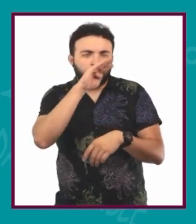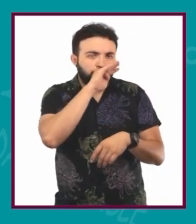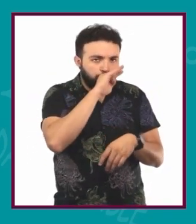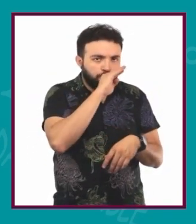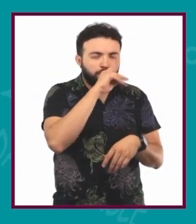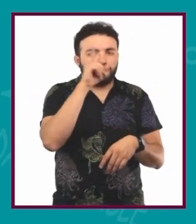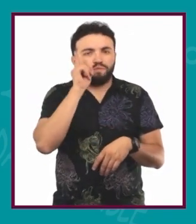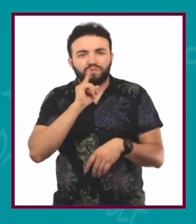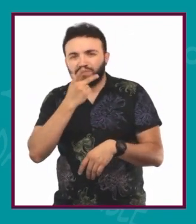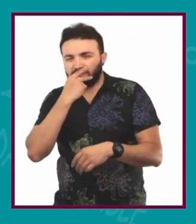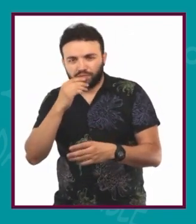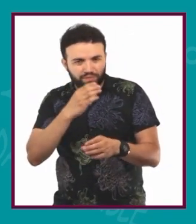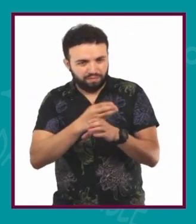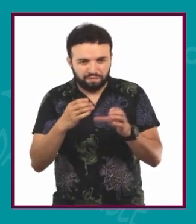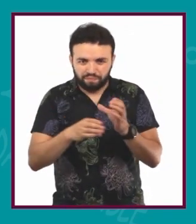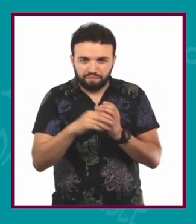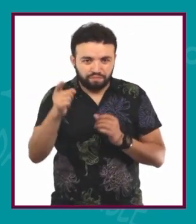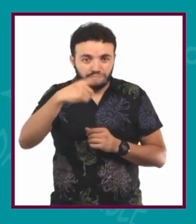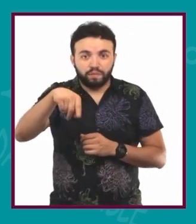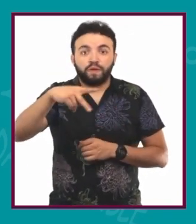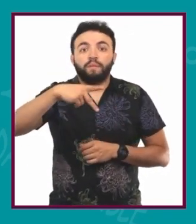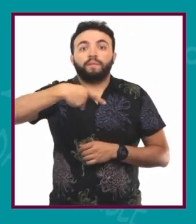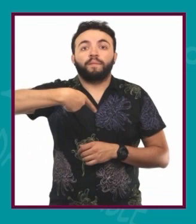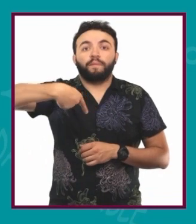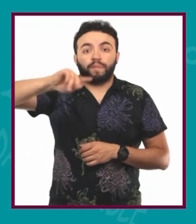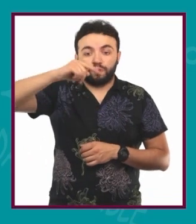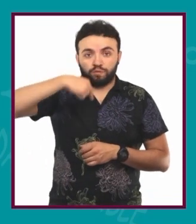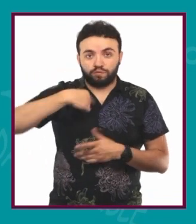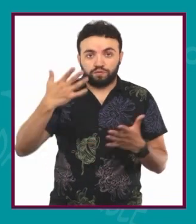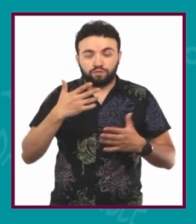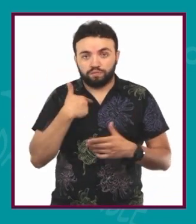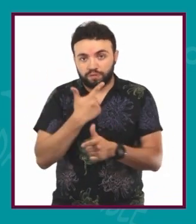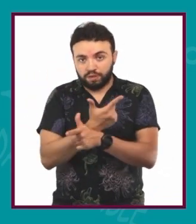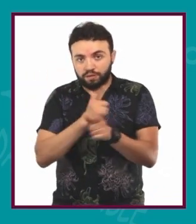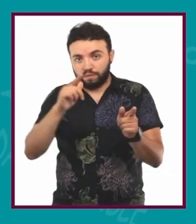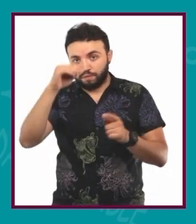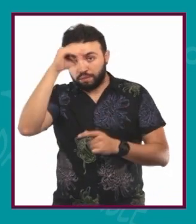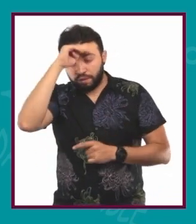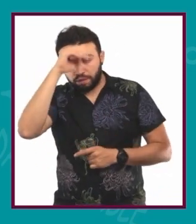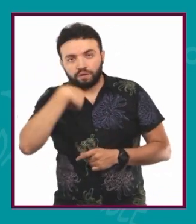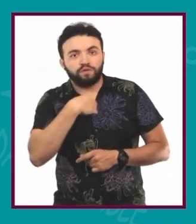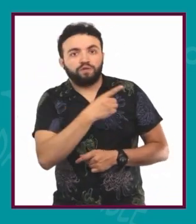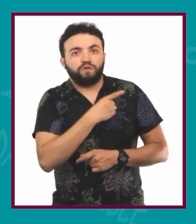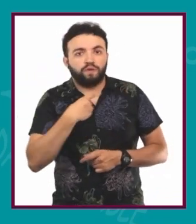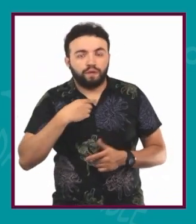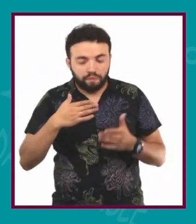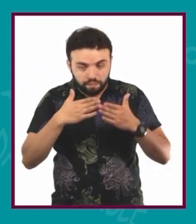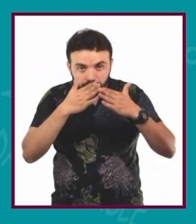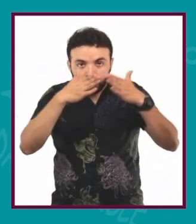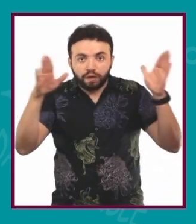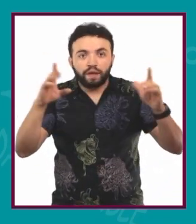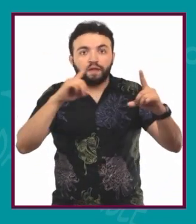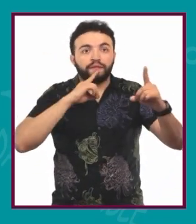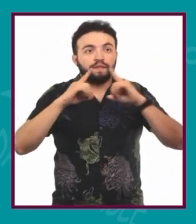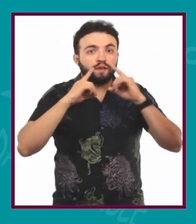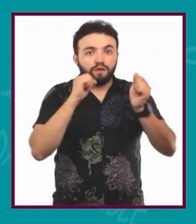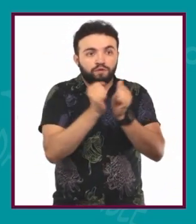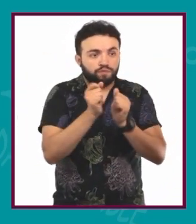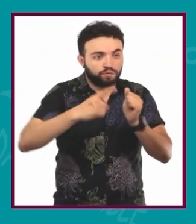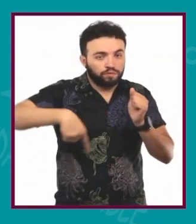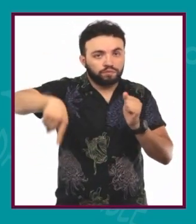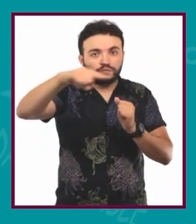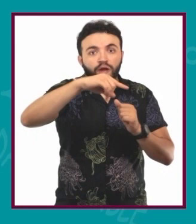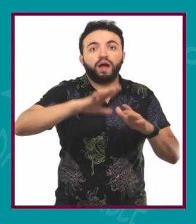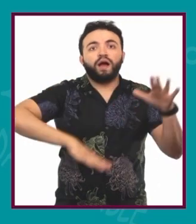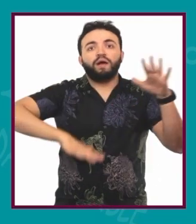Pero la posibilidad de que cada uno ejerzamos nuestra libertad de pensar está en que yo me tengo que abrir al diálogo con los demás. A